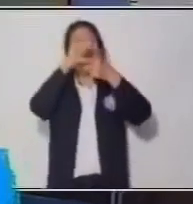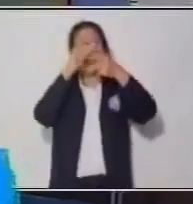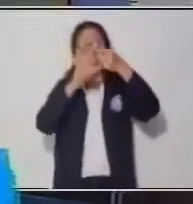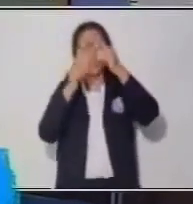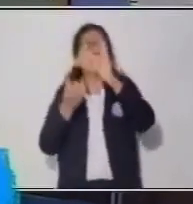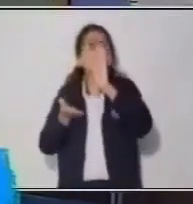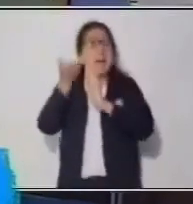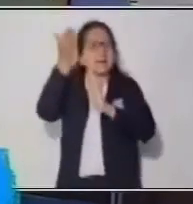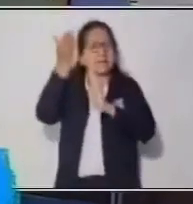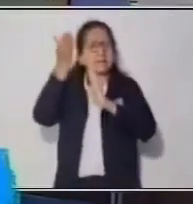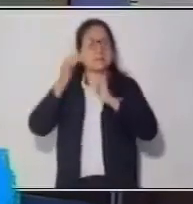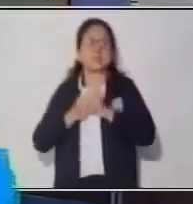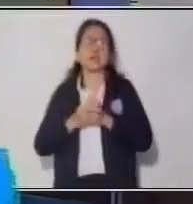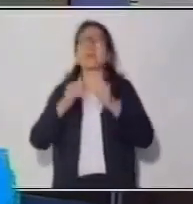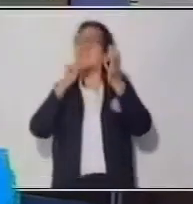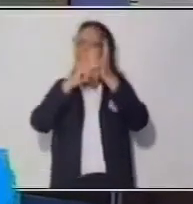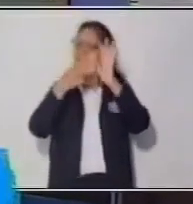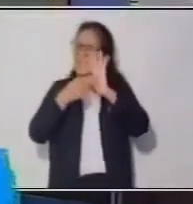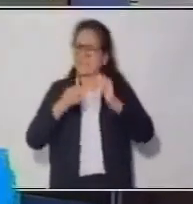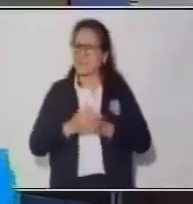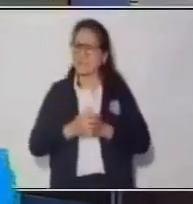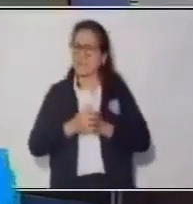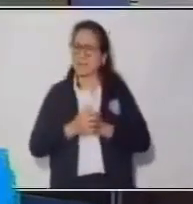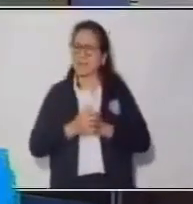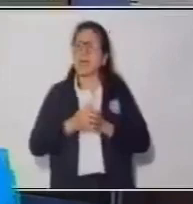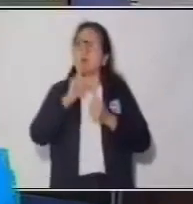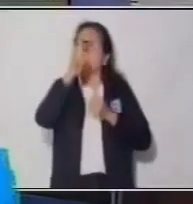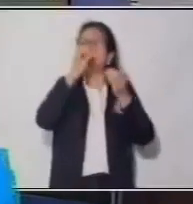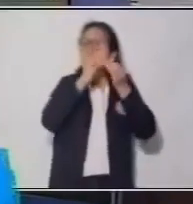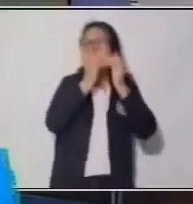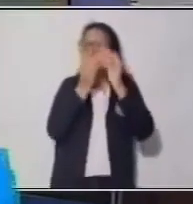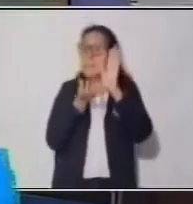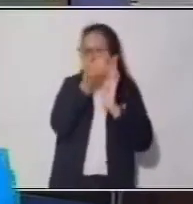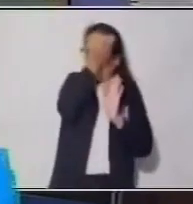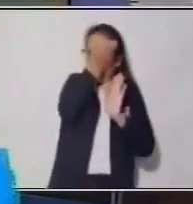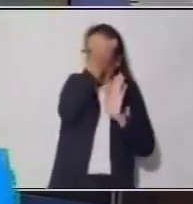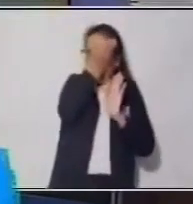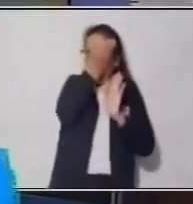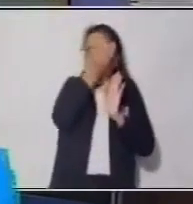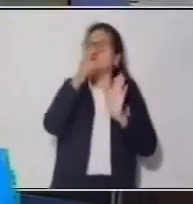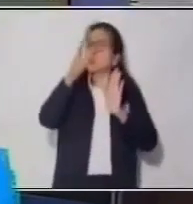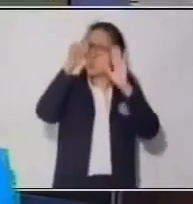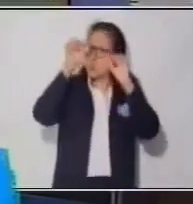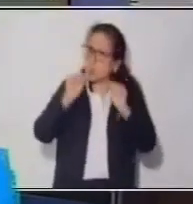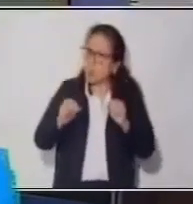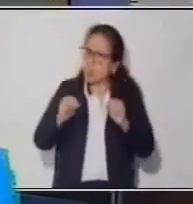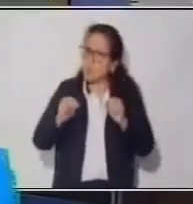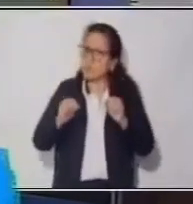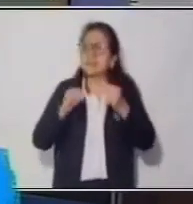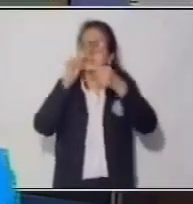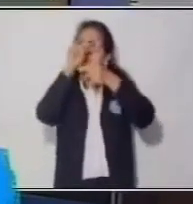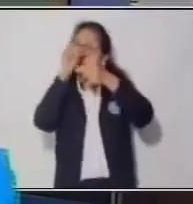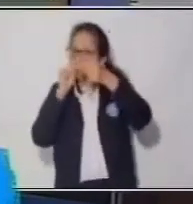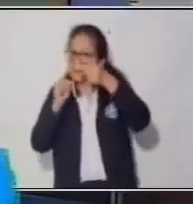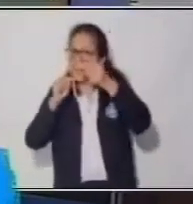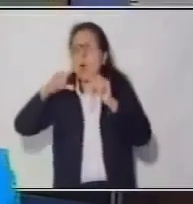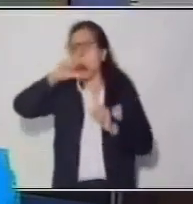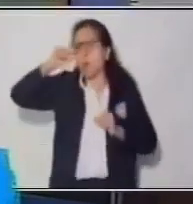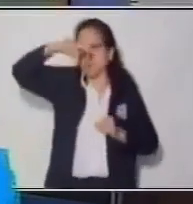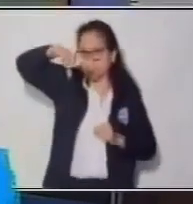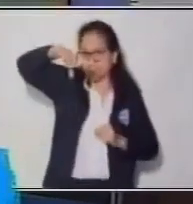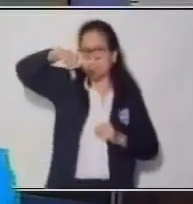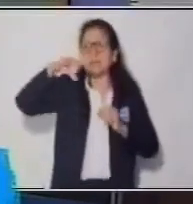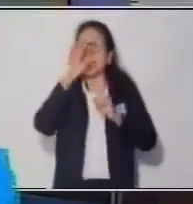en común. ¿Qué significa? Que es el número mayor con el cual tú vas a poder dividir los